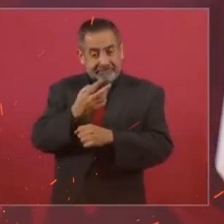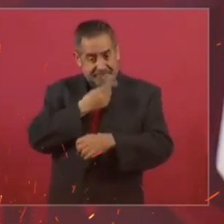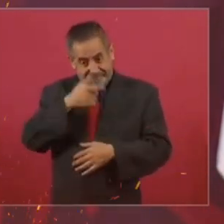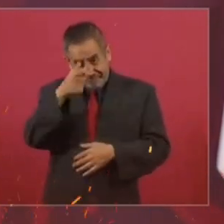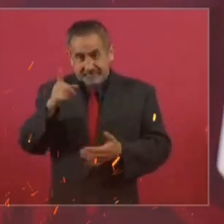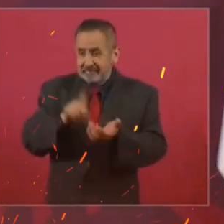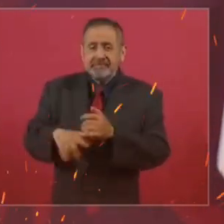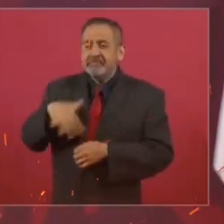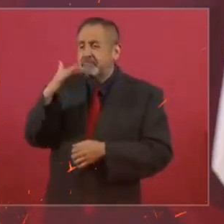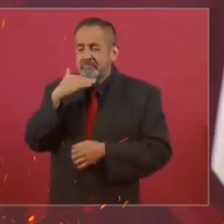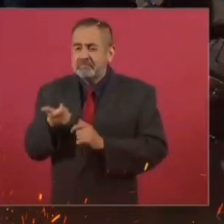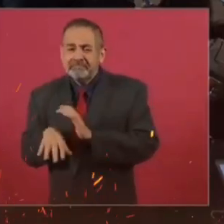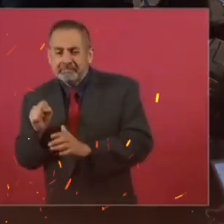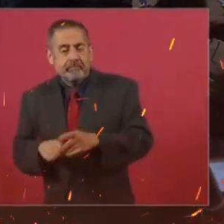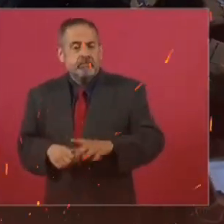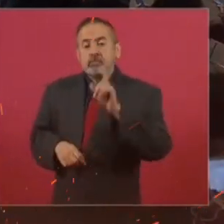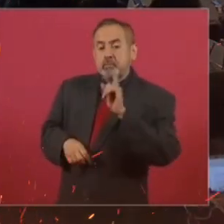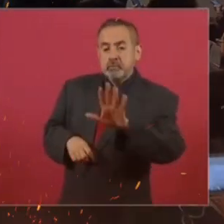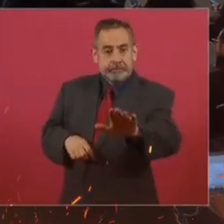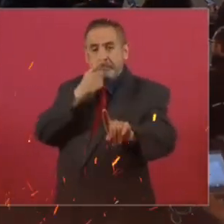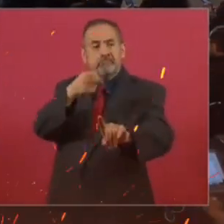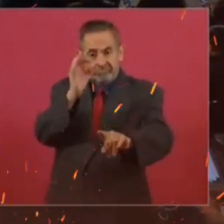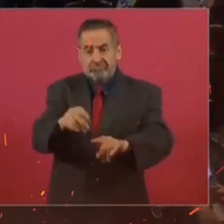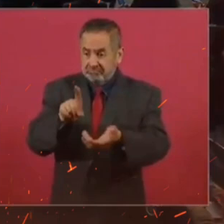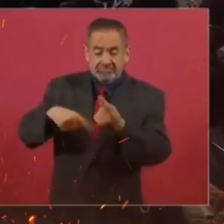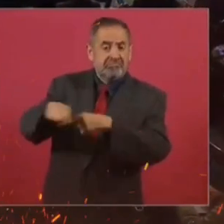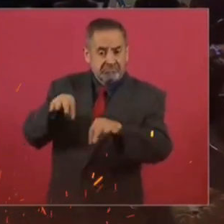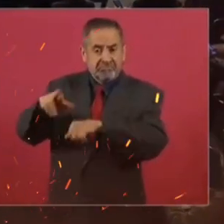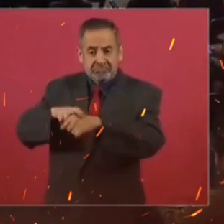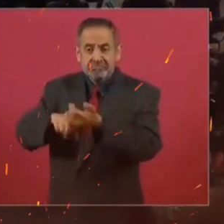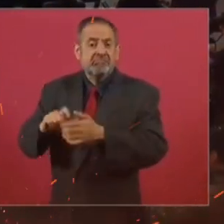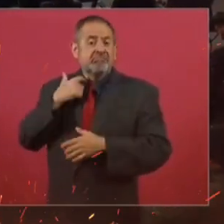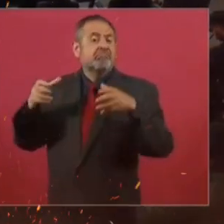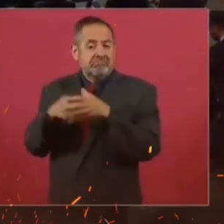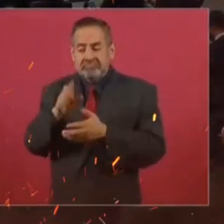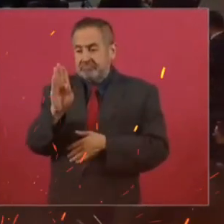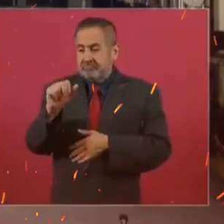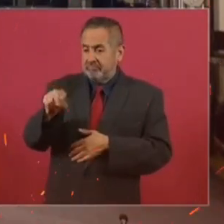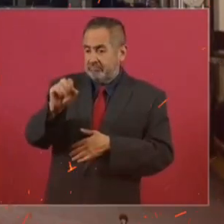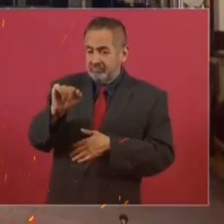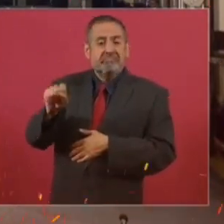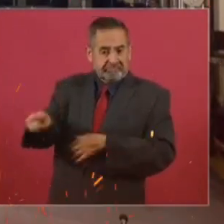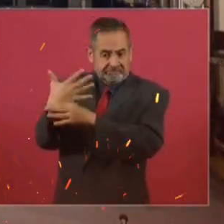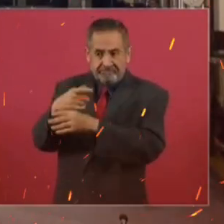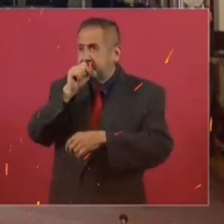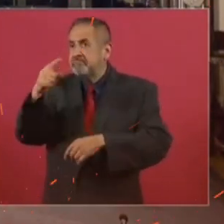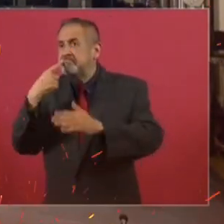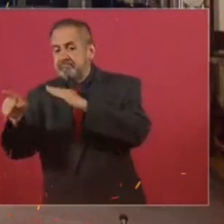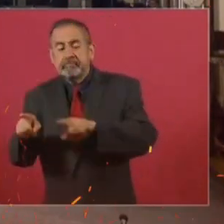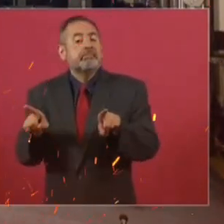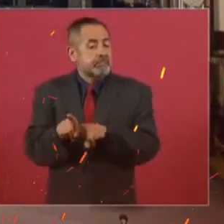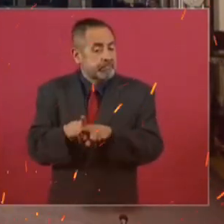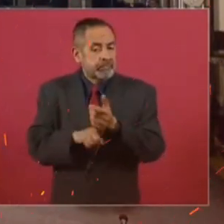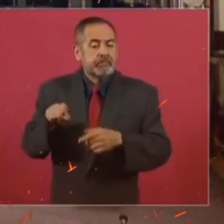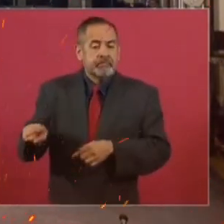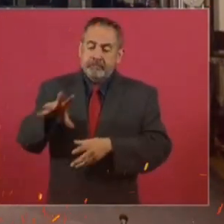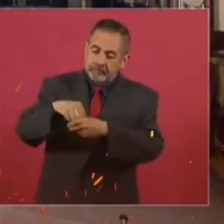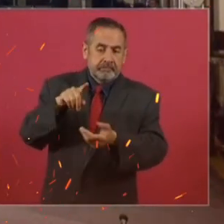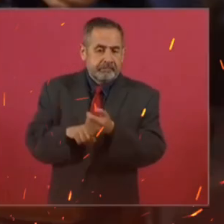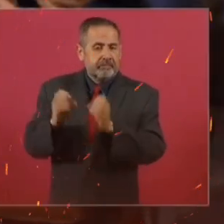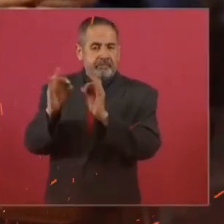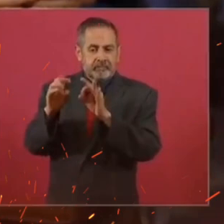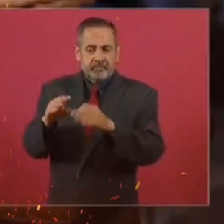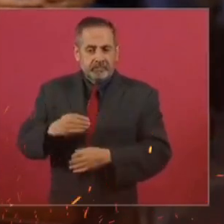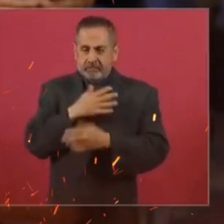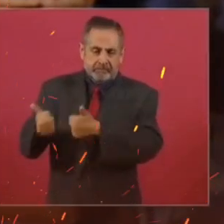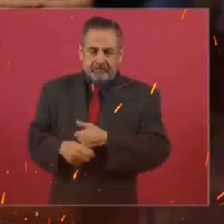fraude de hormiga. De hecho, las denuncias se hacen justamente de trabajadores que estaban antes con este sistema de Bancefi, pero también se han dado a conocer que se están ya dando ahora dentro de lo que son